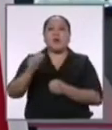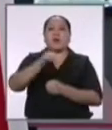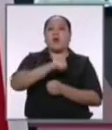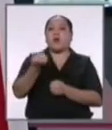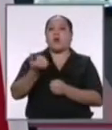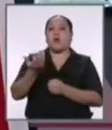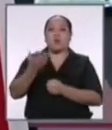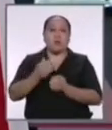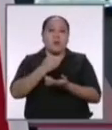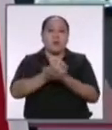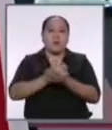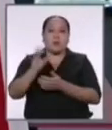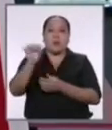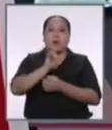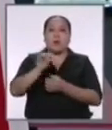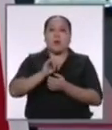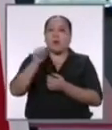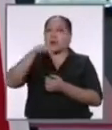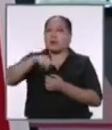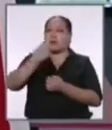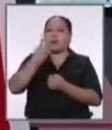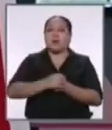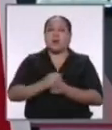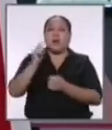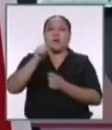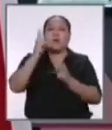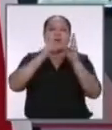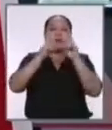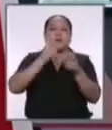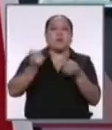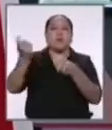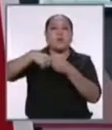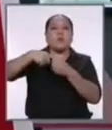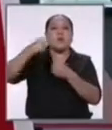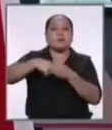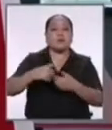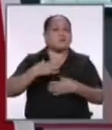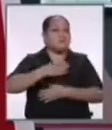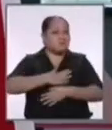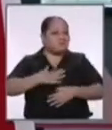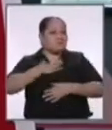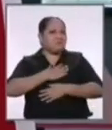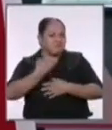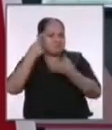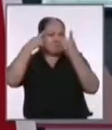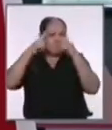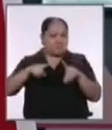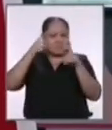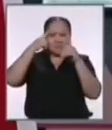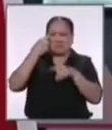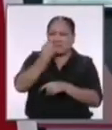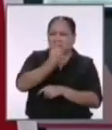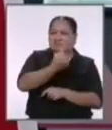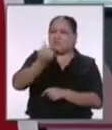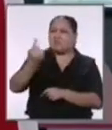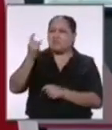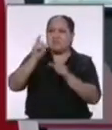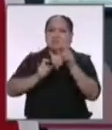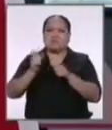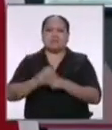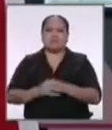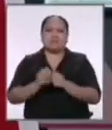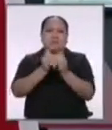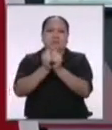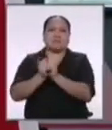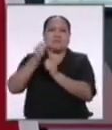otro bloque Mónica similar al primero donde hemos visto la participación entusiasta decidida de cada uno de los candidatos que nos